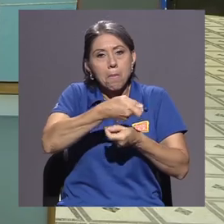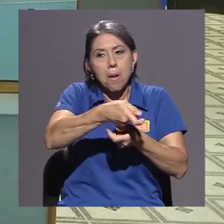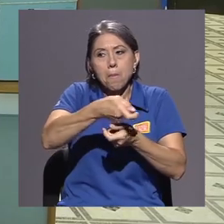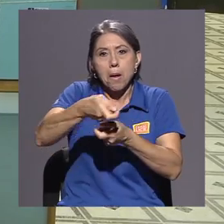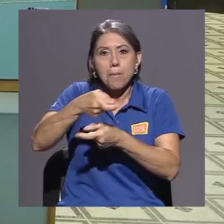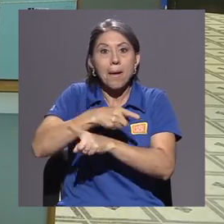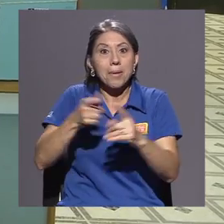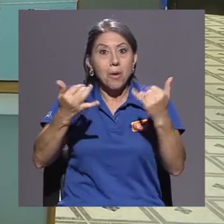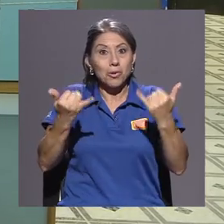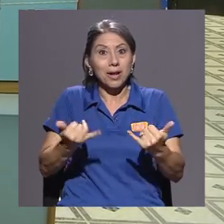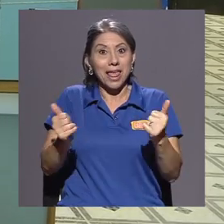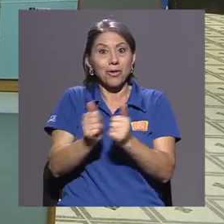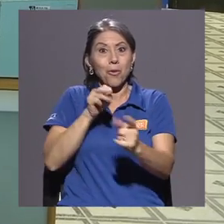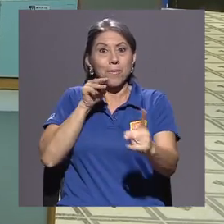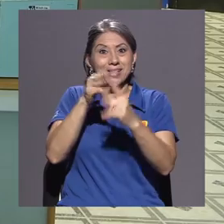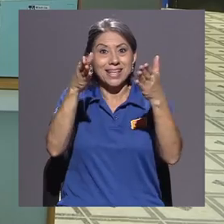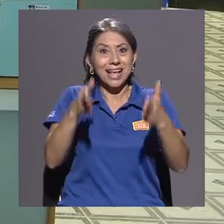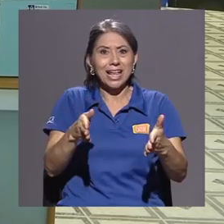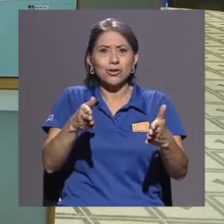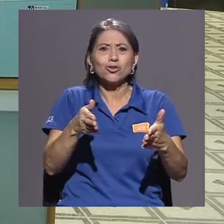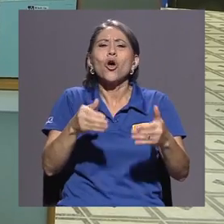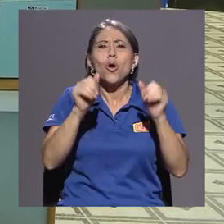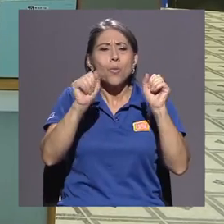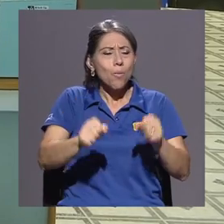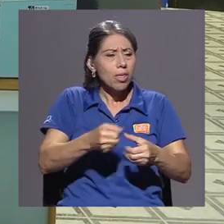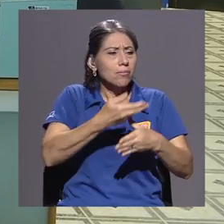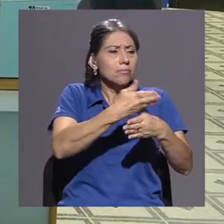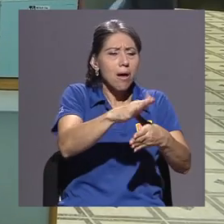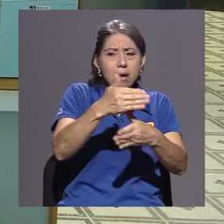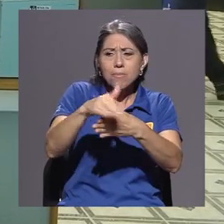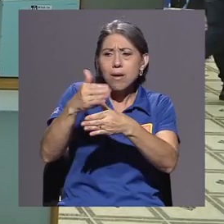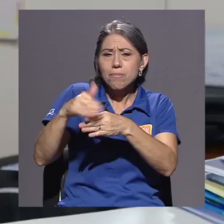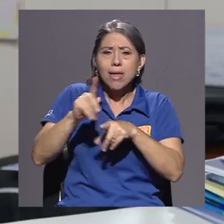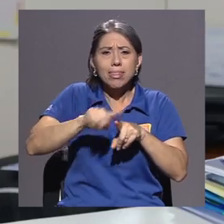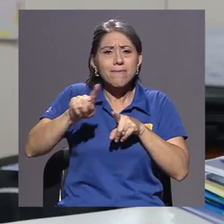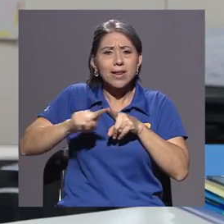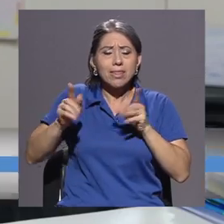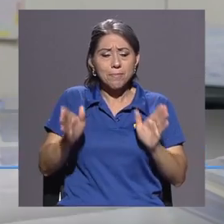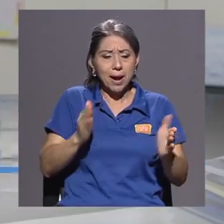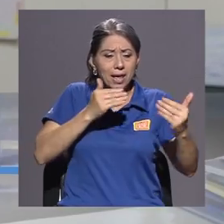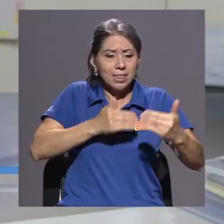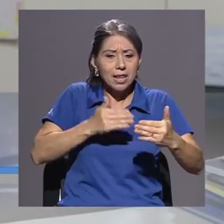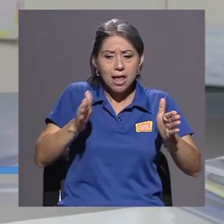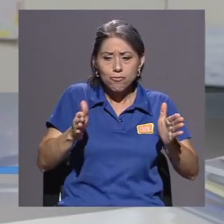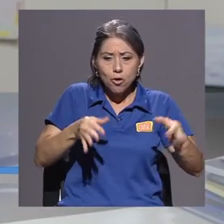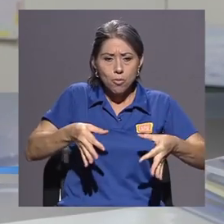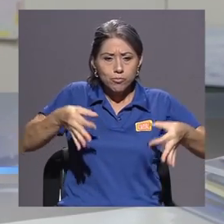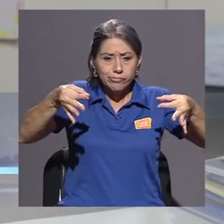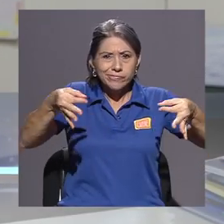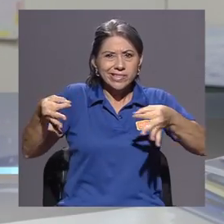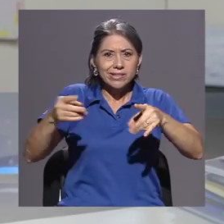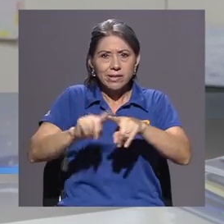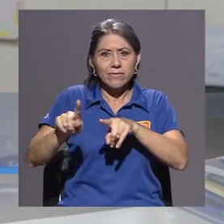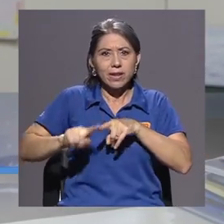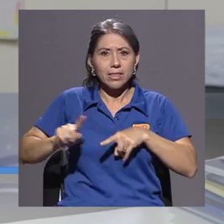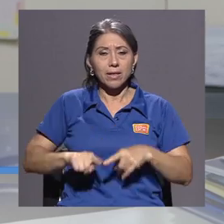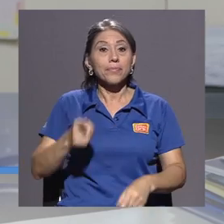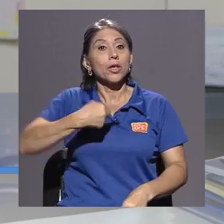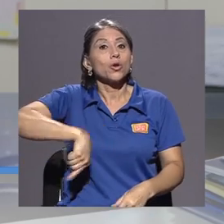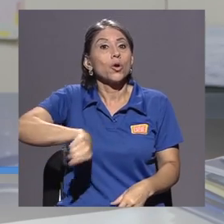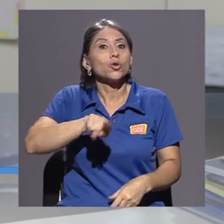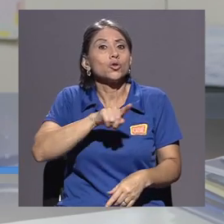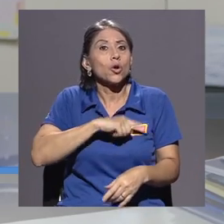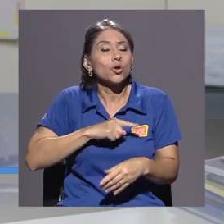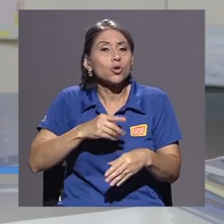los mensajeros, se traslada todo tipo de paquetería. Nosotros gestionamos, traslegamos el